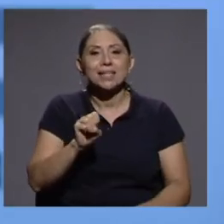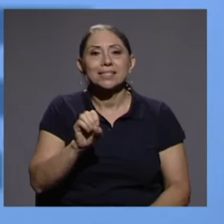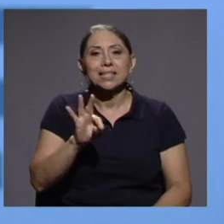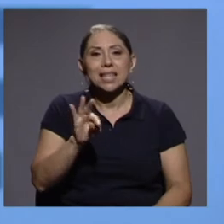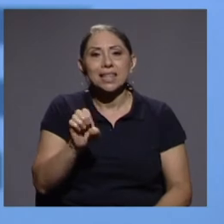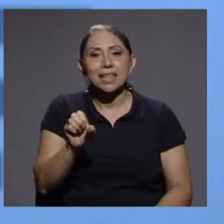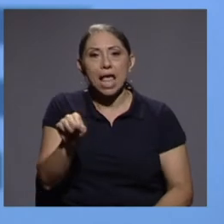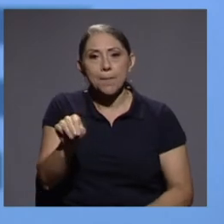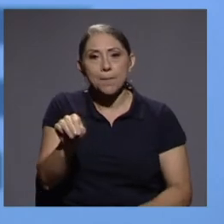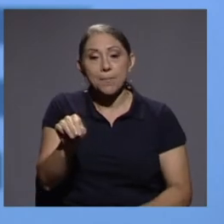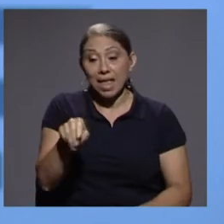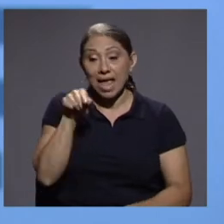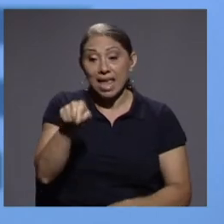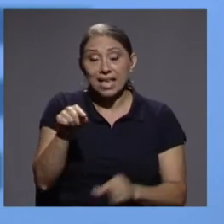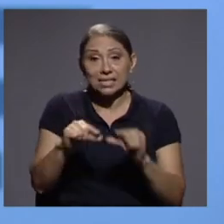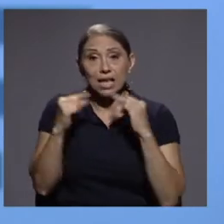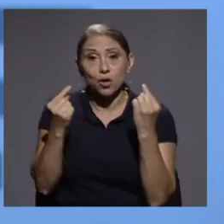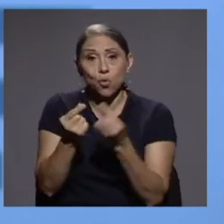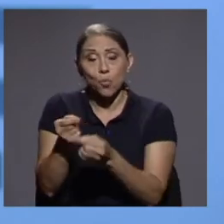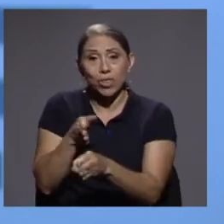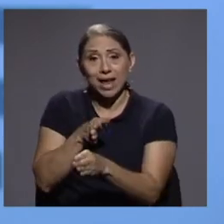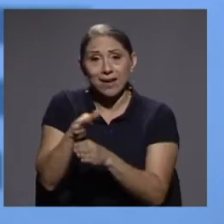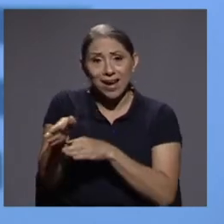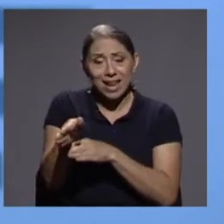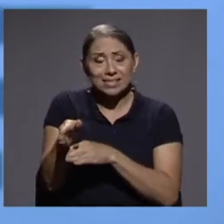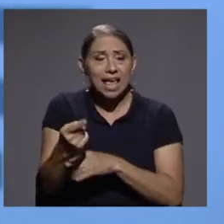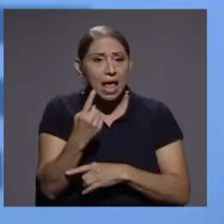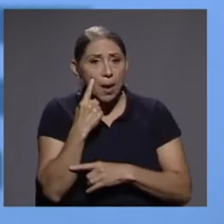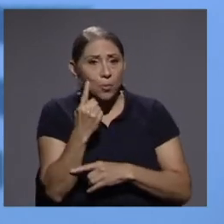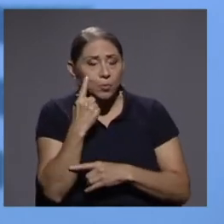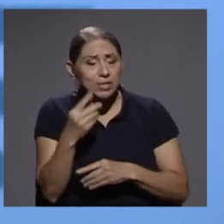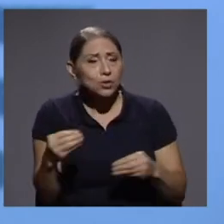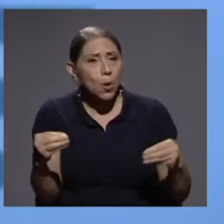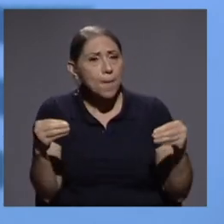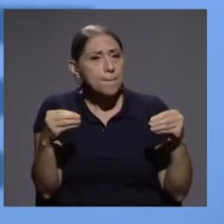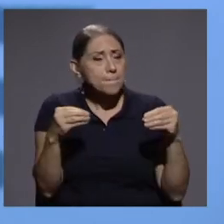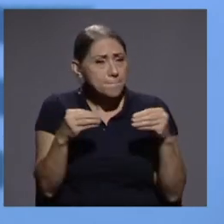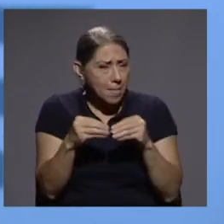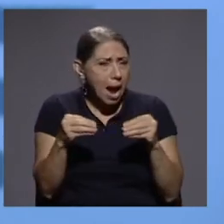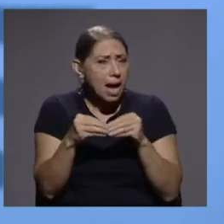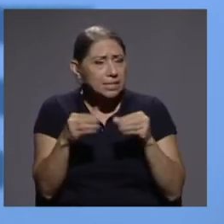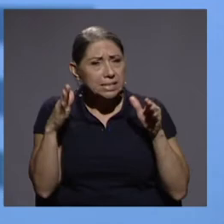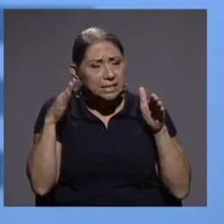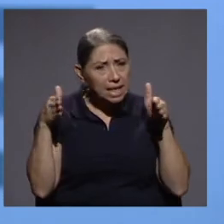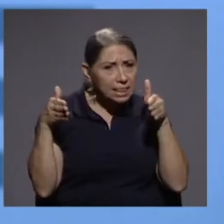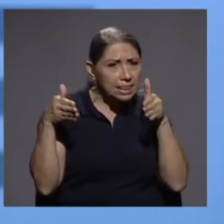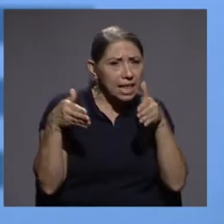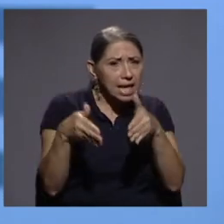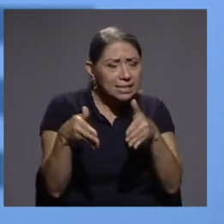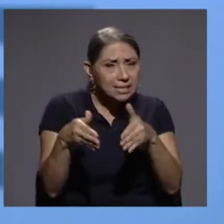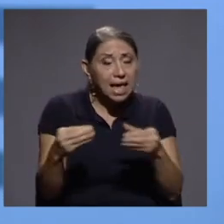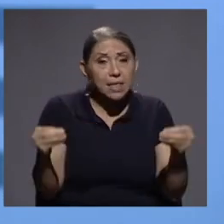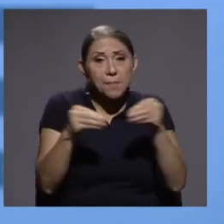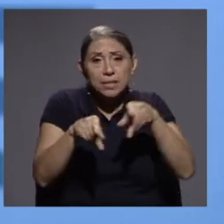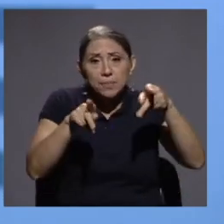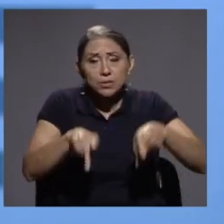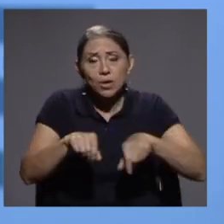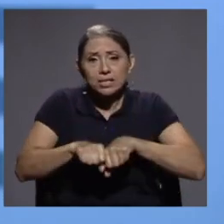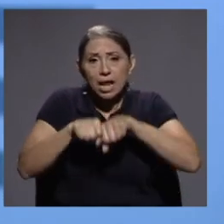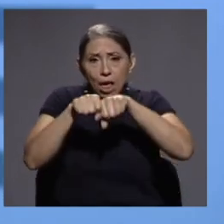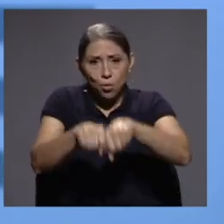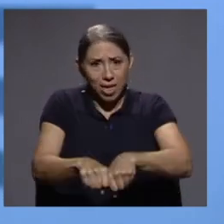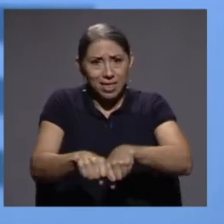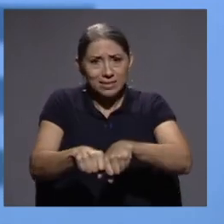es en este grupo de carreras donde hemos visto una tendencia, digamos en el largo plazo, de más personas graduadas a través